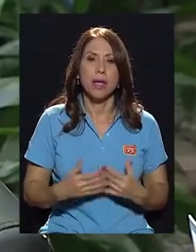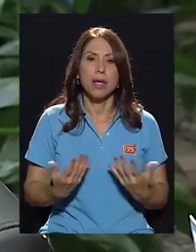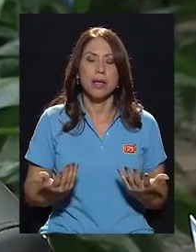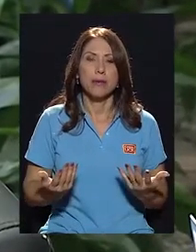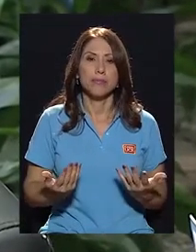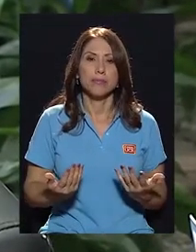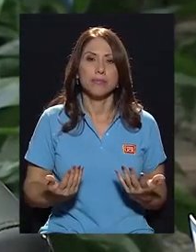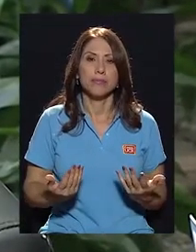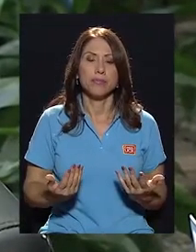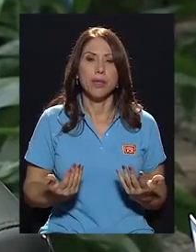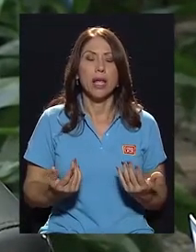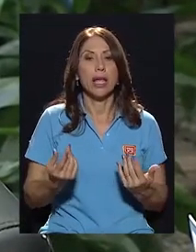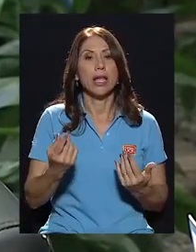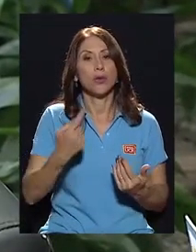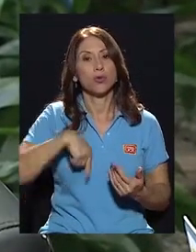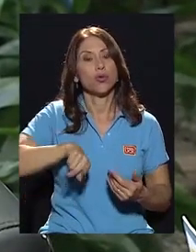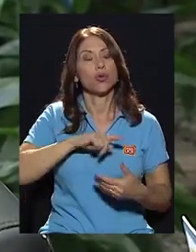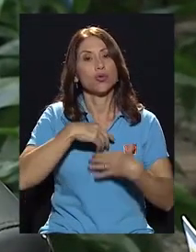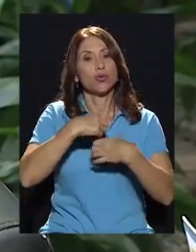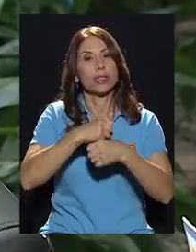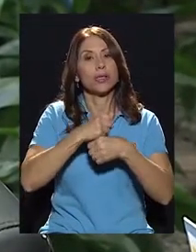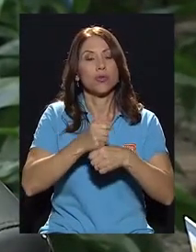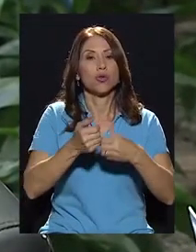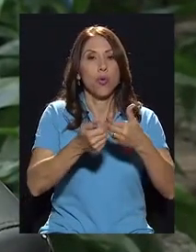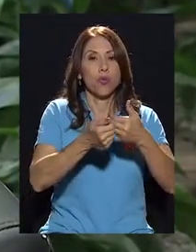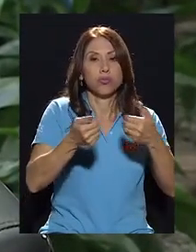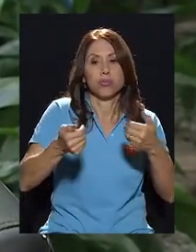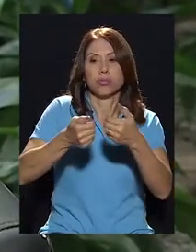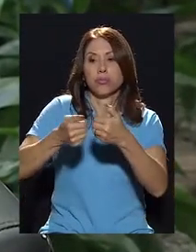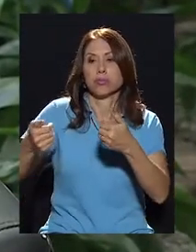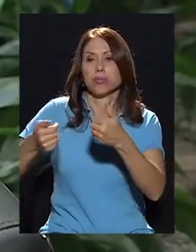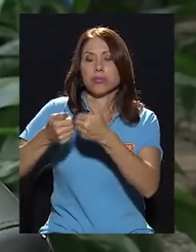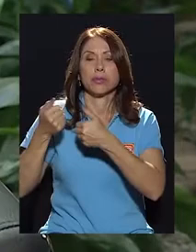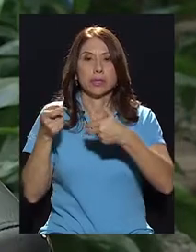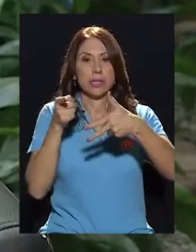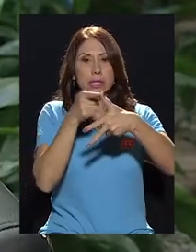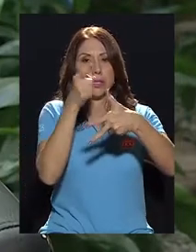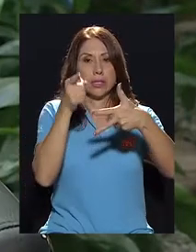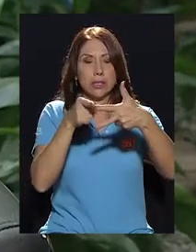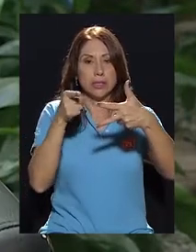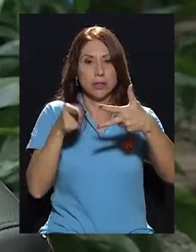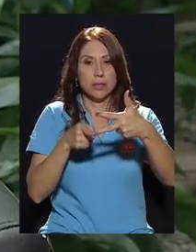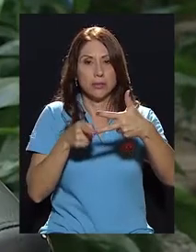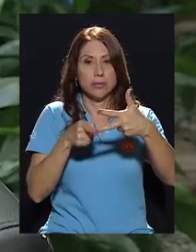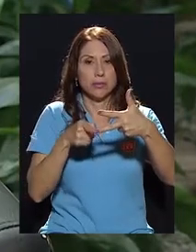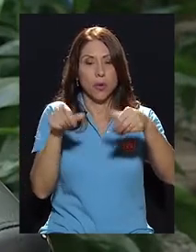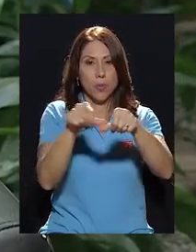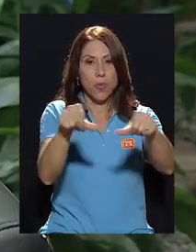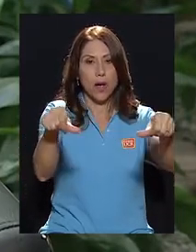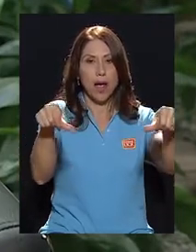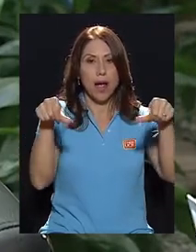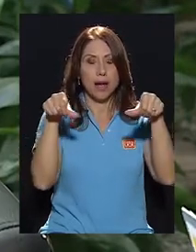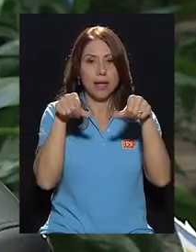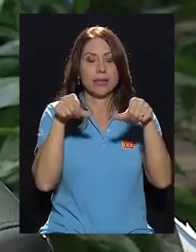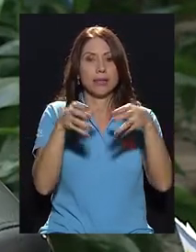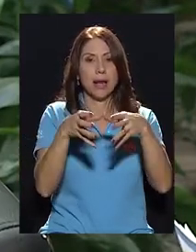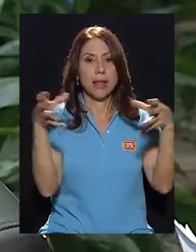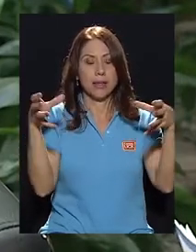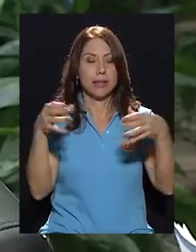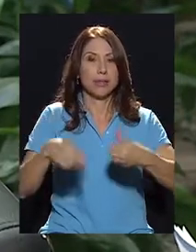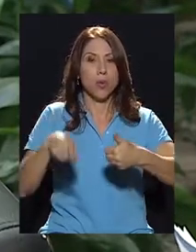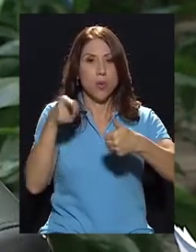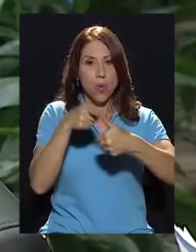lo separamos en tres aspectos, o en tres áreas grandes.